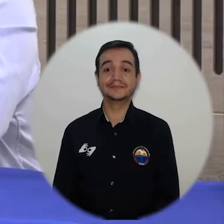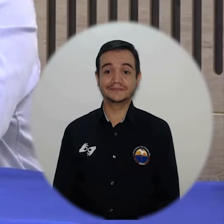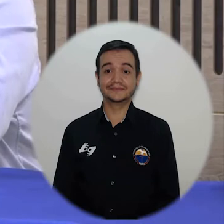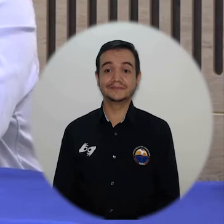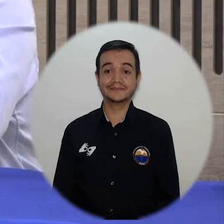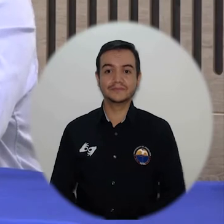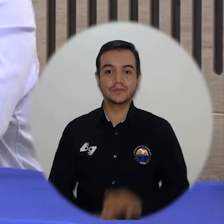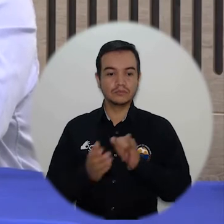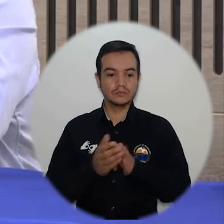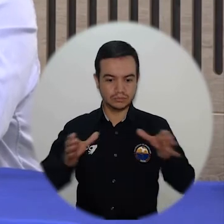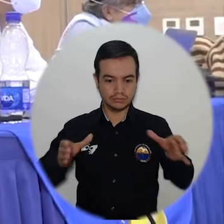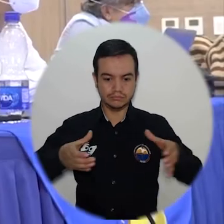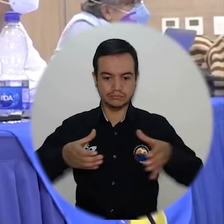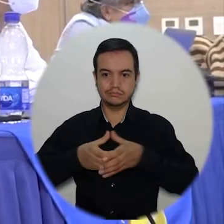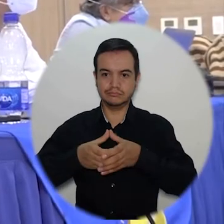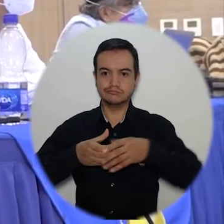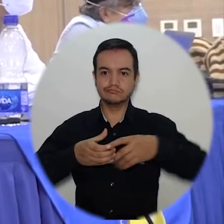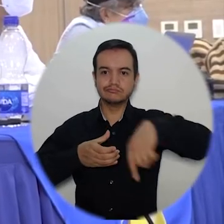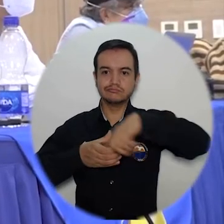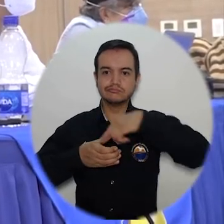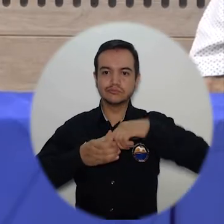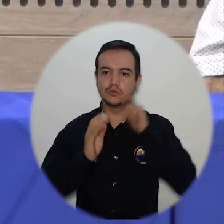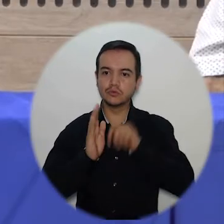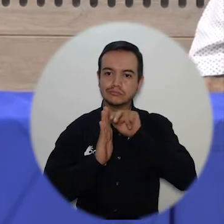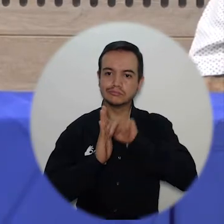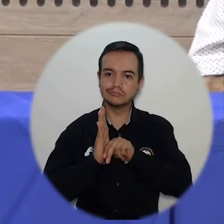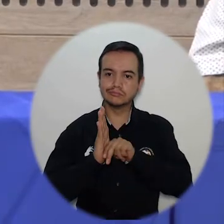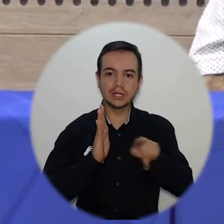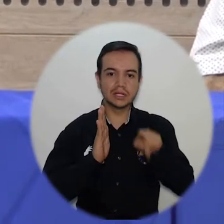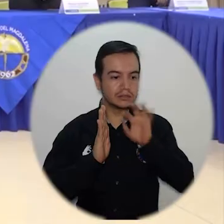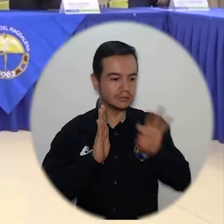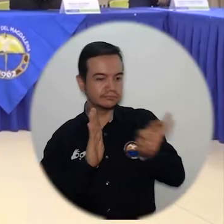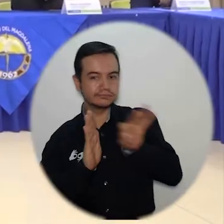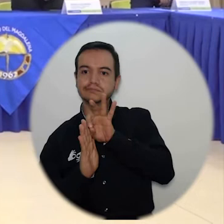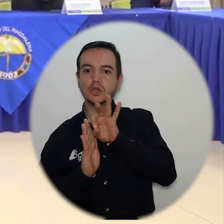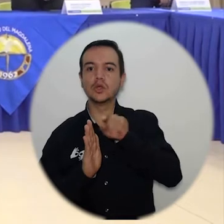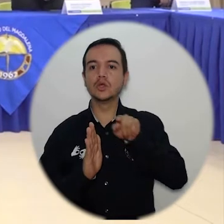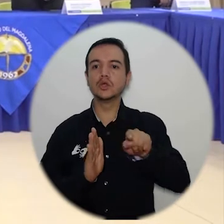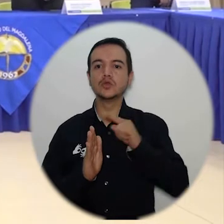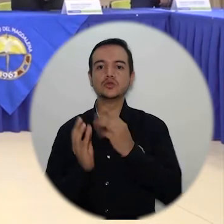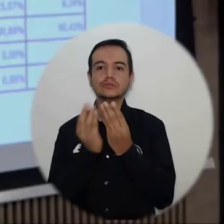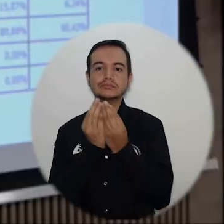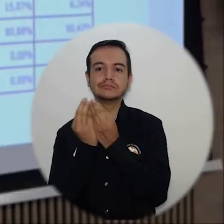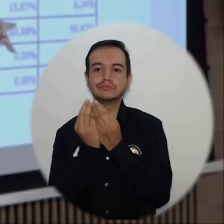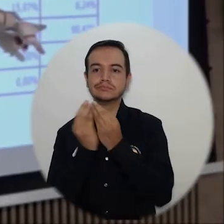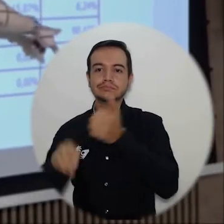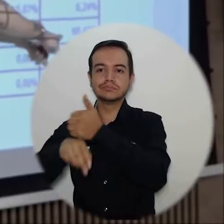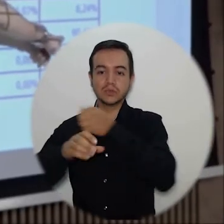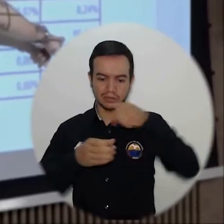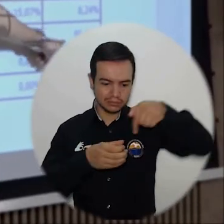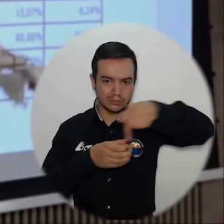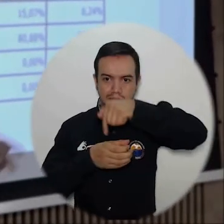Por normatividad interna, la terna de elegibles, de la cual el Consejo Superior designa al rector, estará integrada por quienes